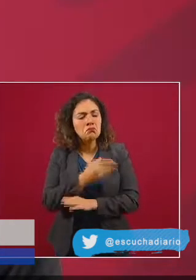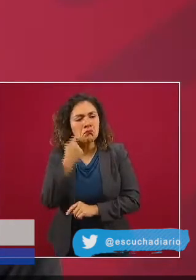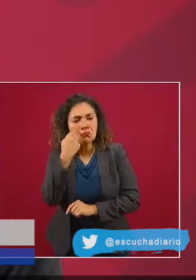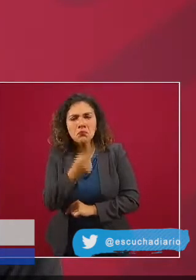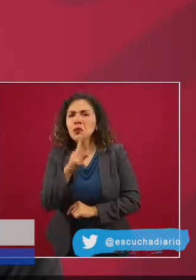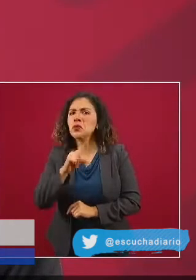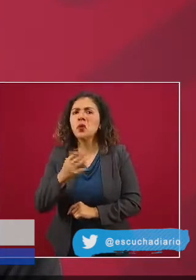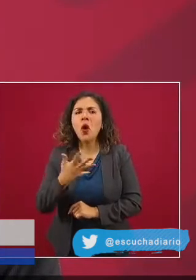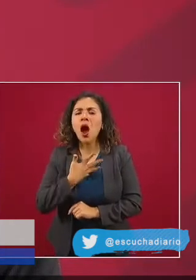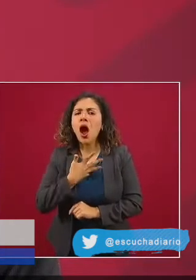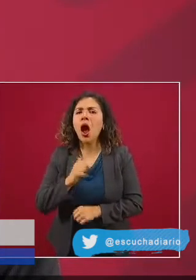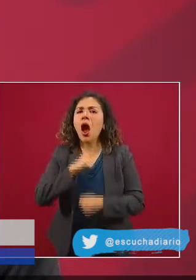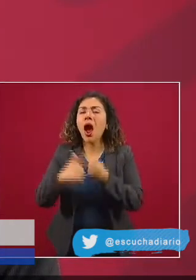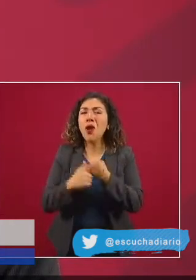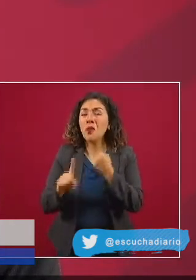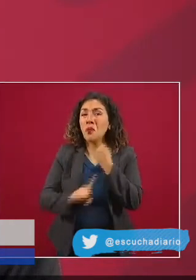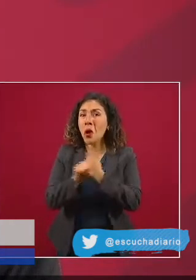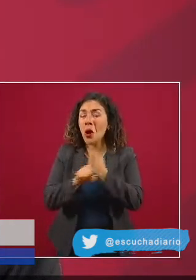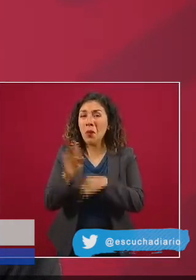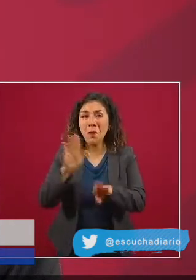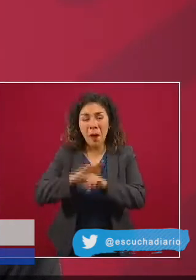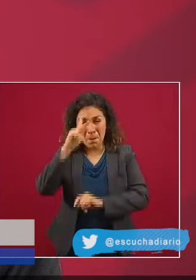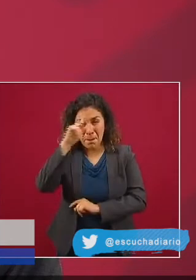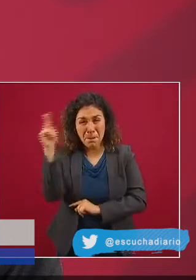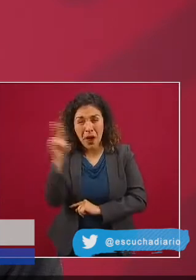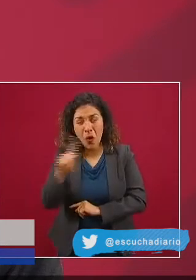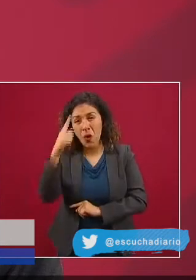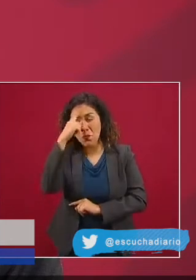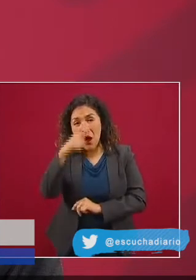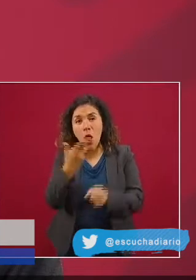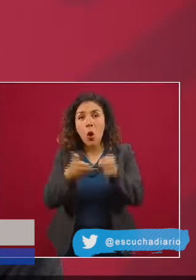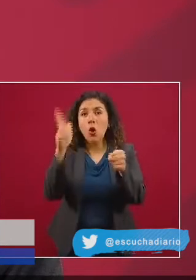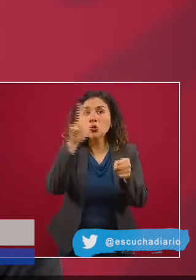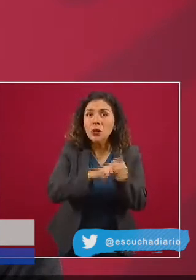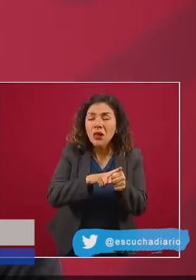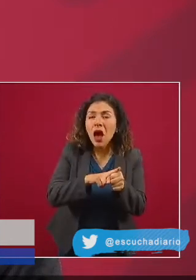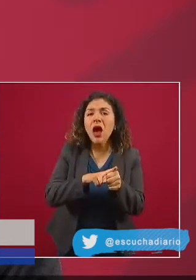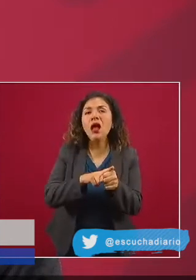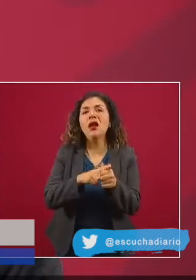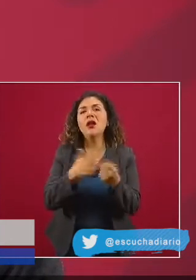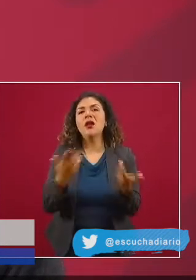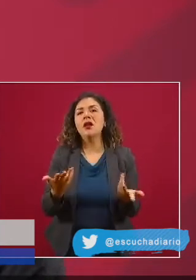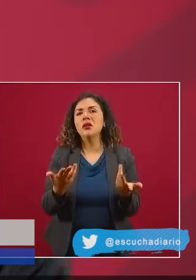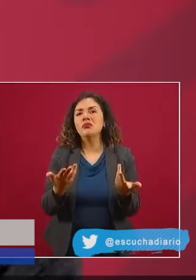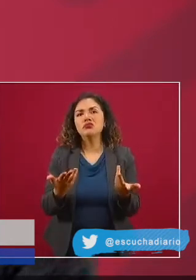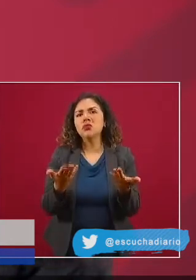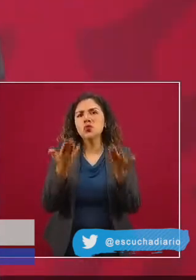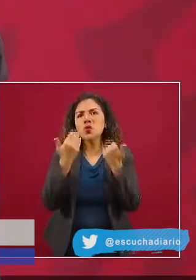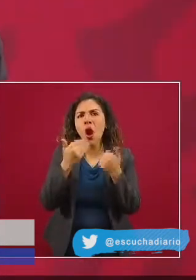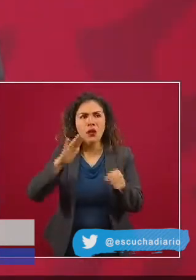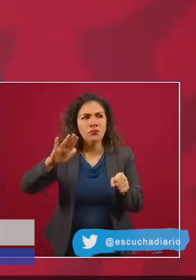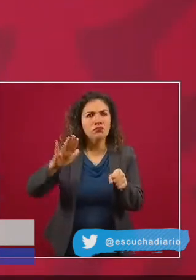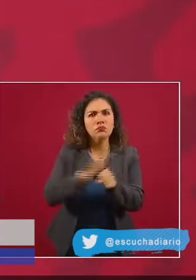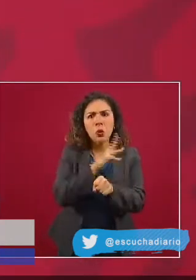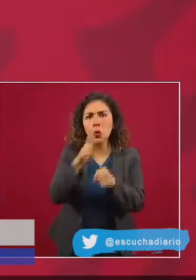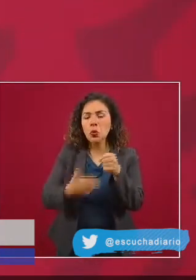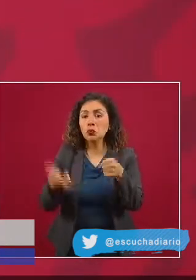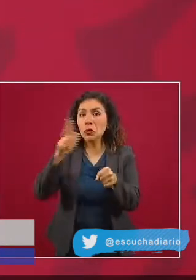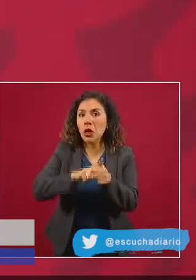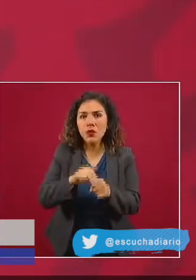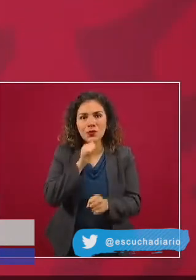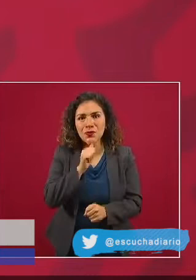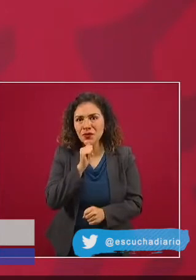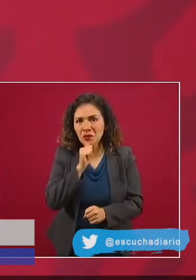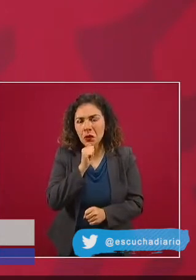el crecimiento promedio diario de casos positivos es del 1.2% Esto principalmente porque el desarrollo de la pandemia en México